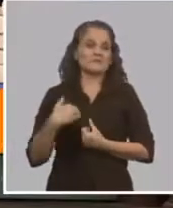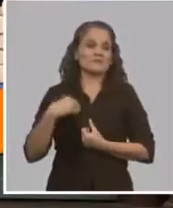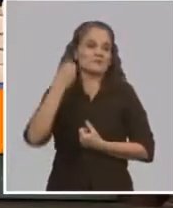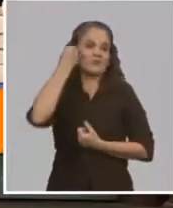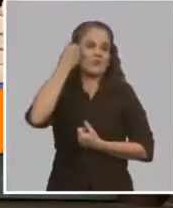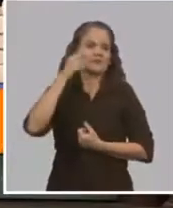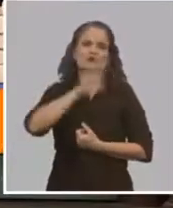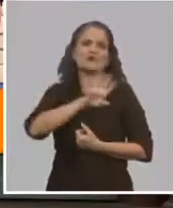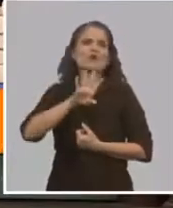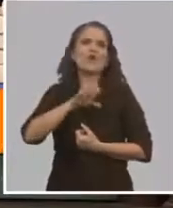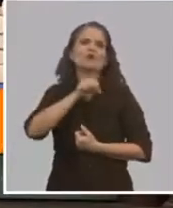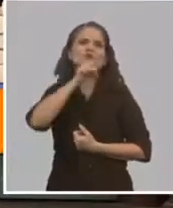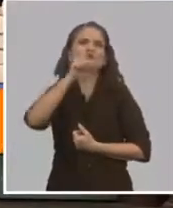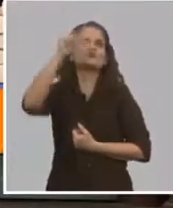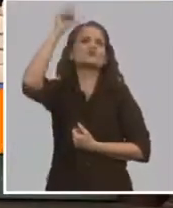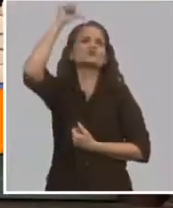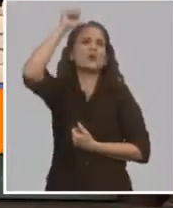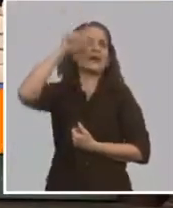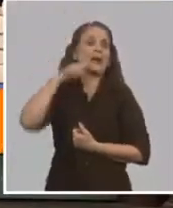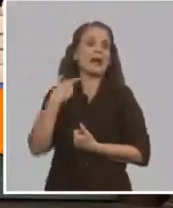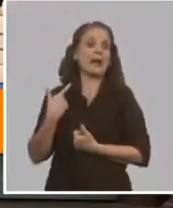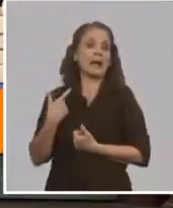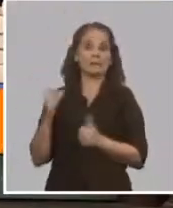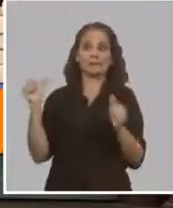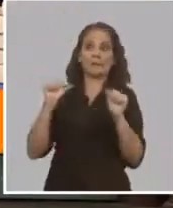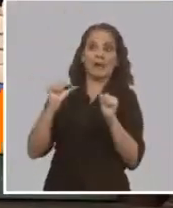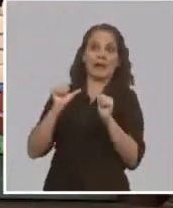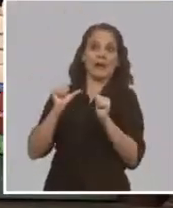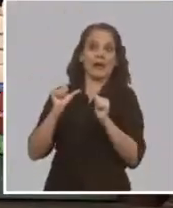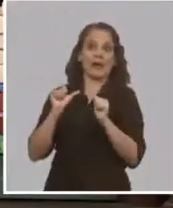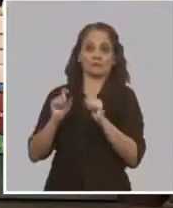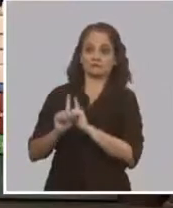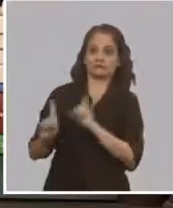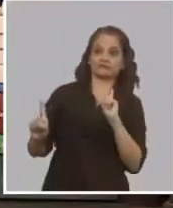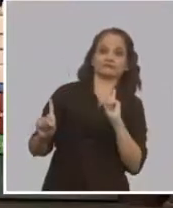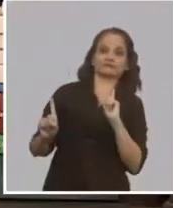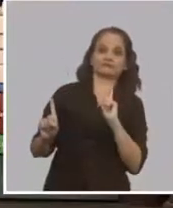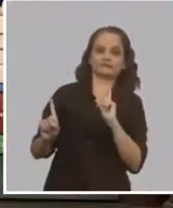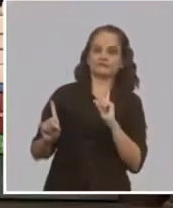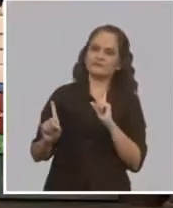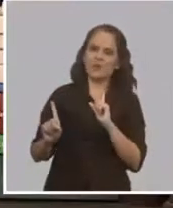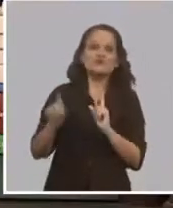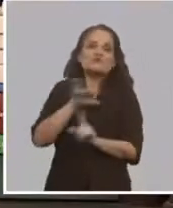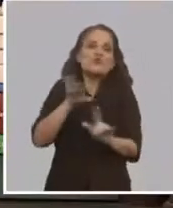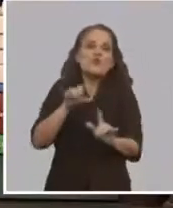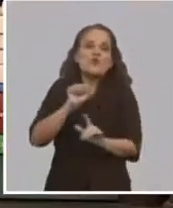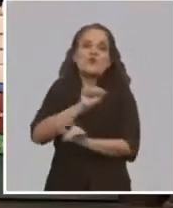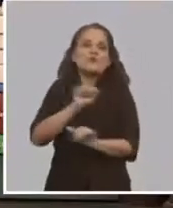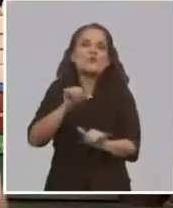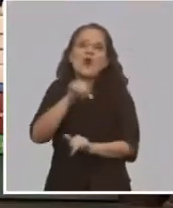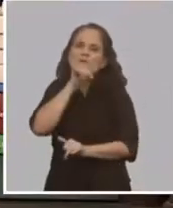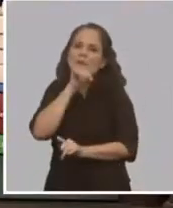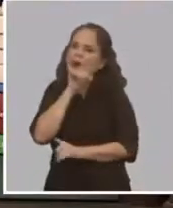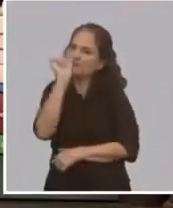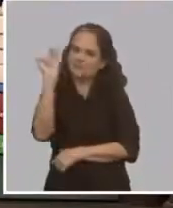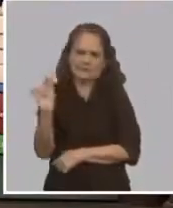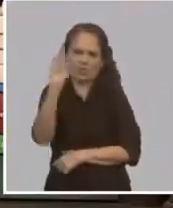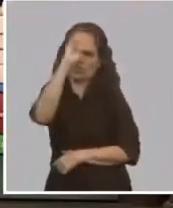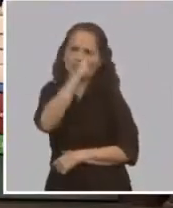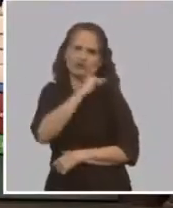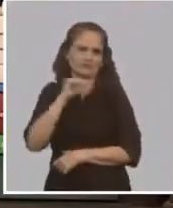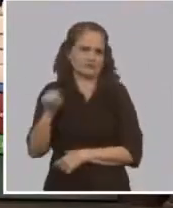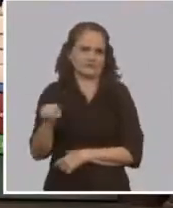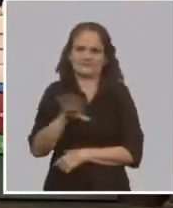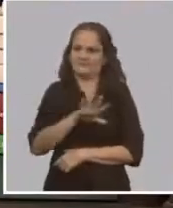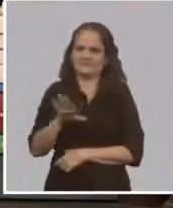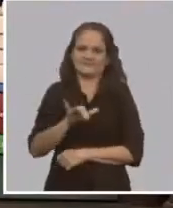a la suegra esa maléfica. Yo he tratado de ser para él igual que su mamá. Es más, la madre de él le decía